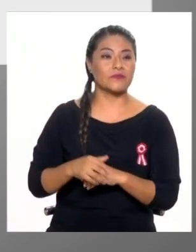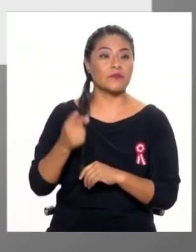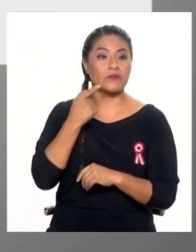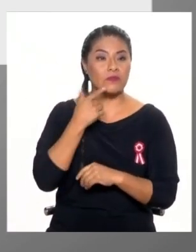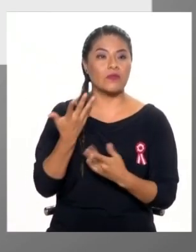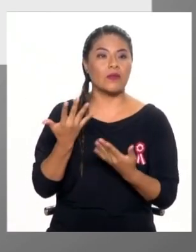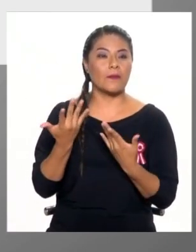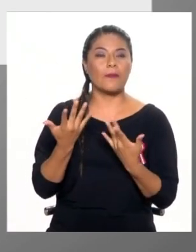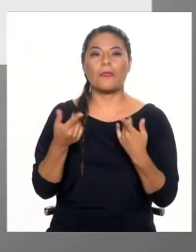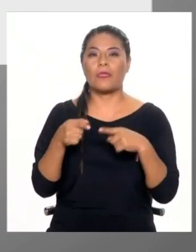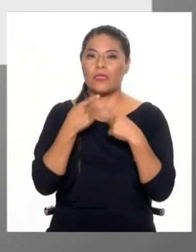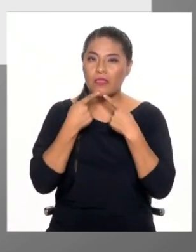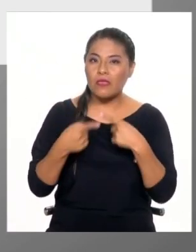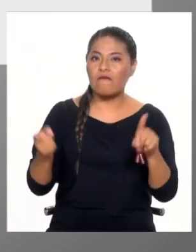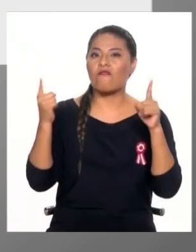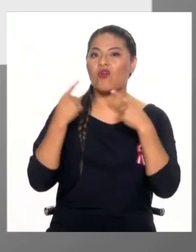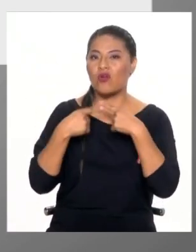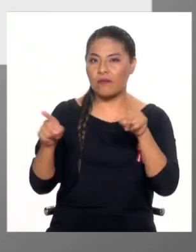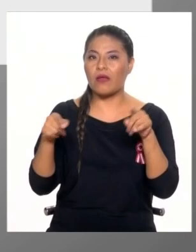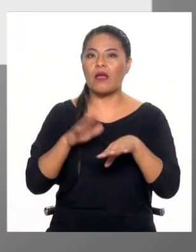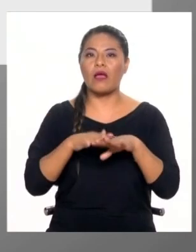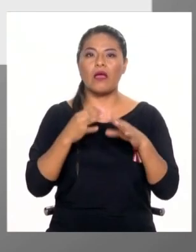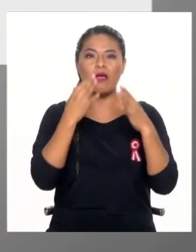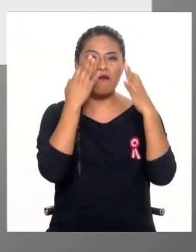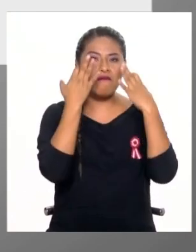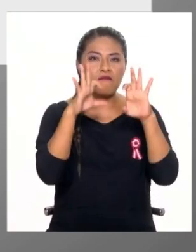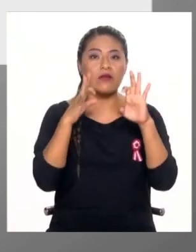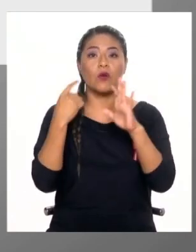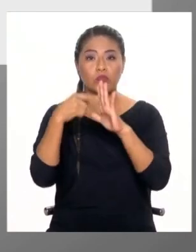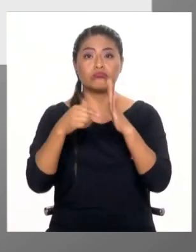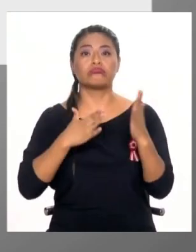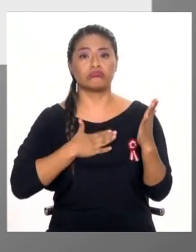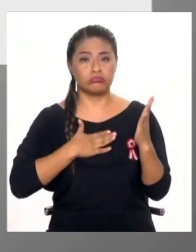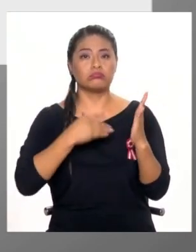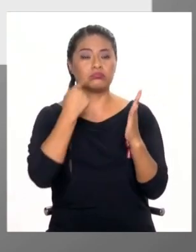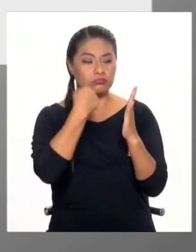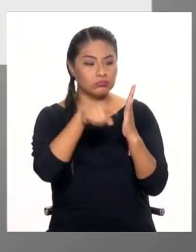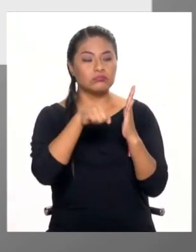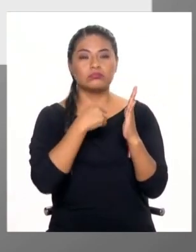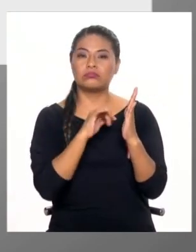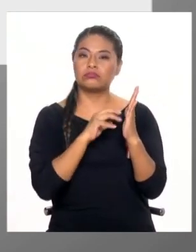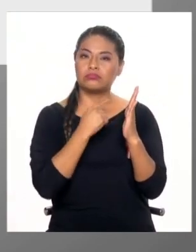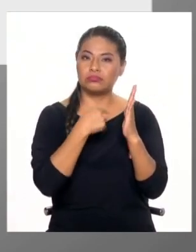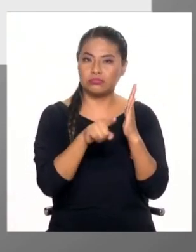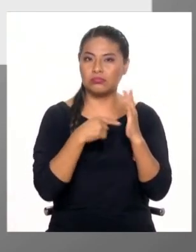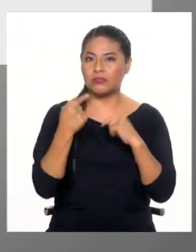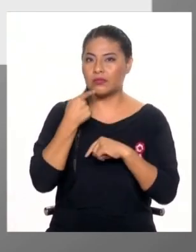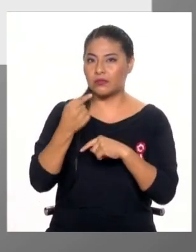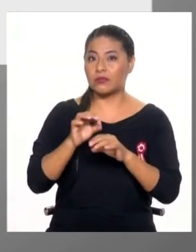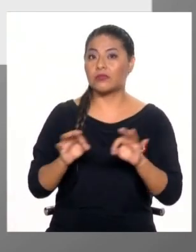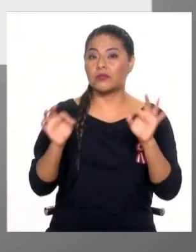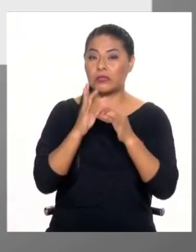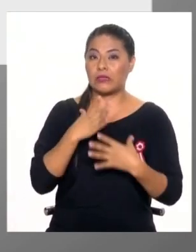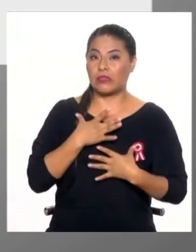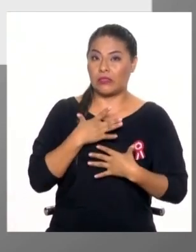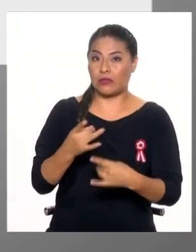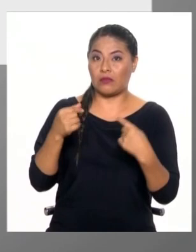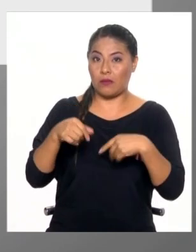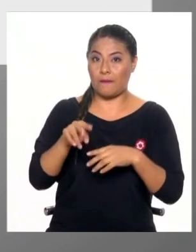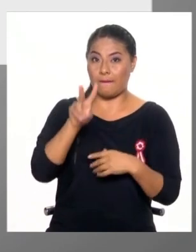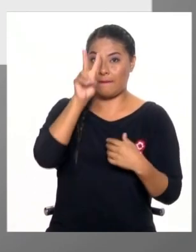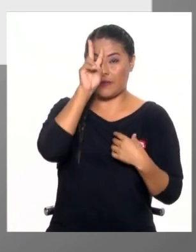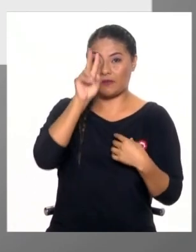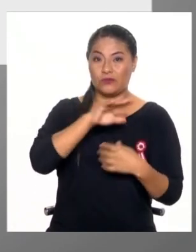mejor dicho, más que utilizando, comentando mucho en las redes sociales, yo misma lo he comentado, y decía que es interesante que un país como